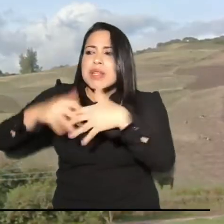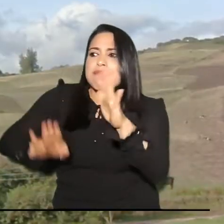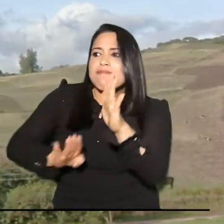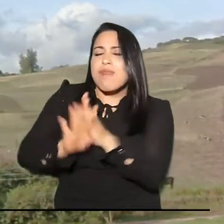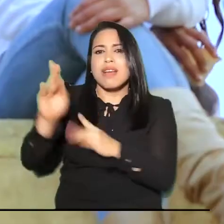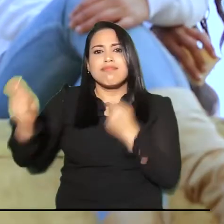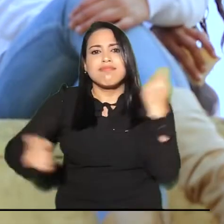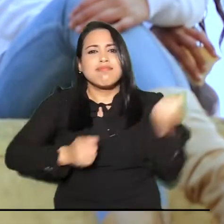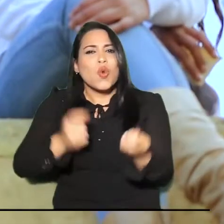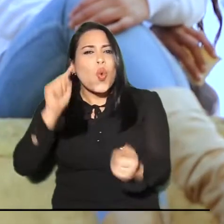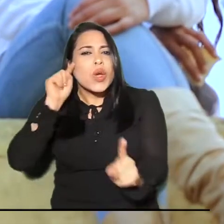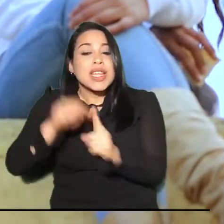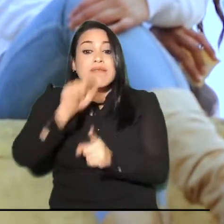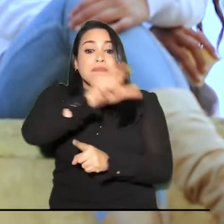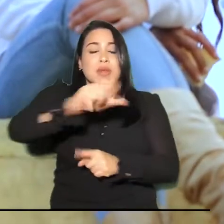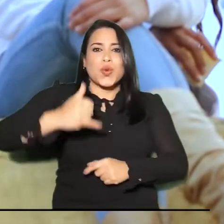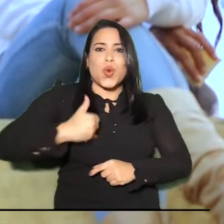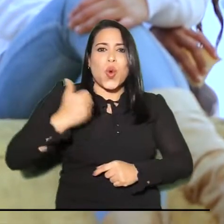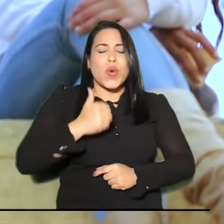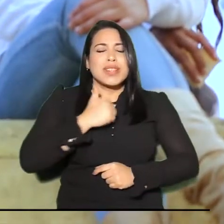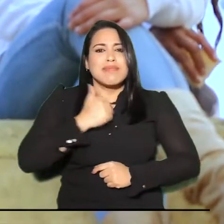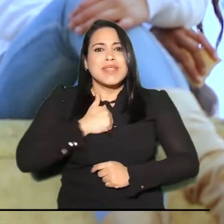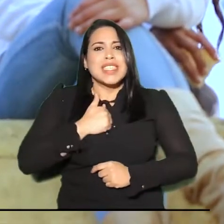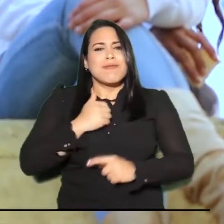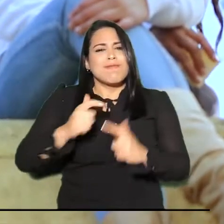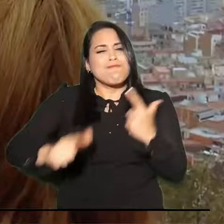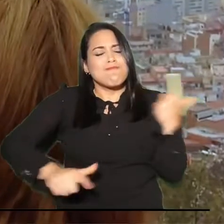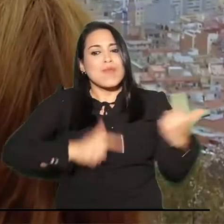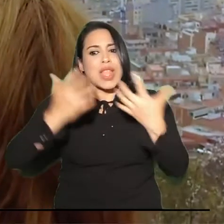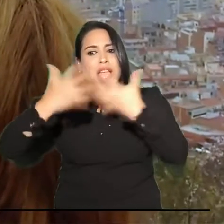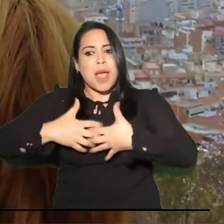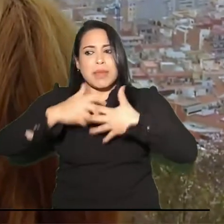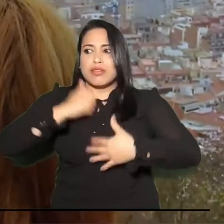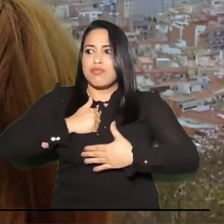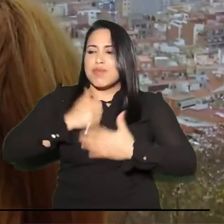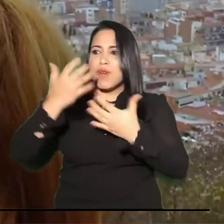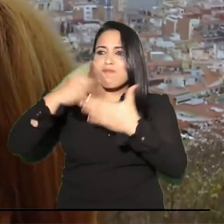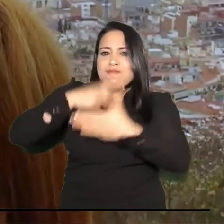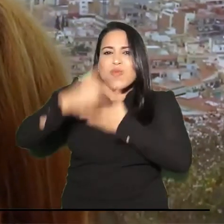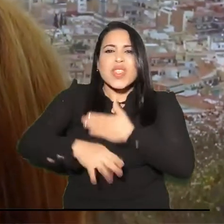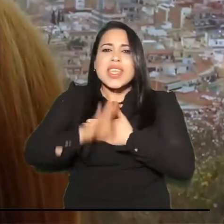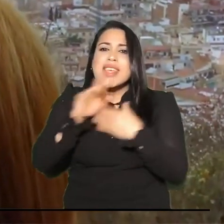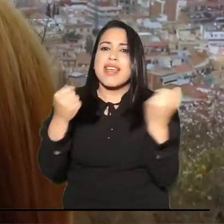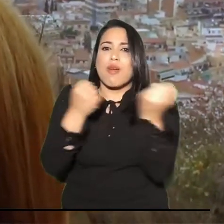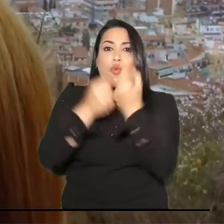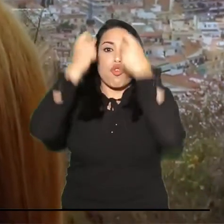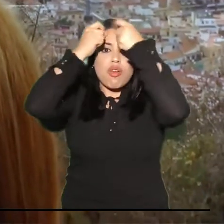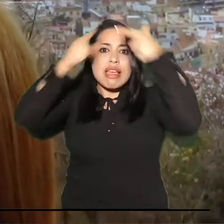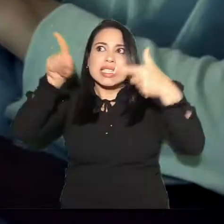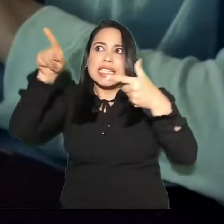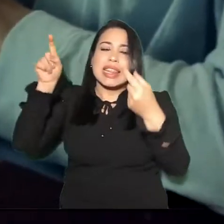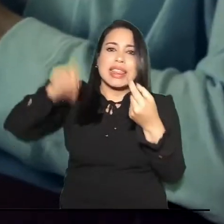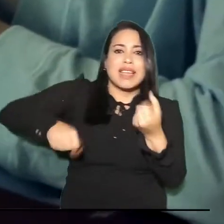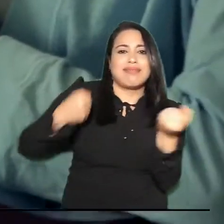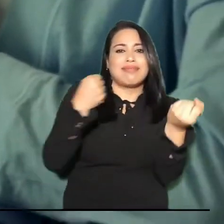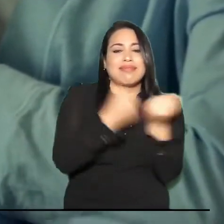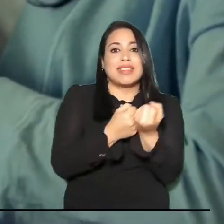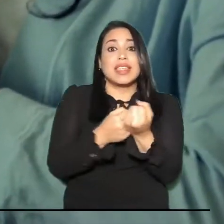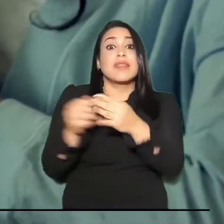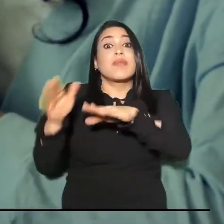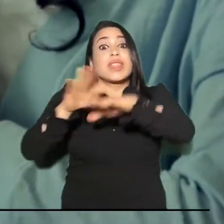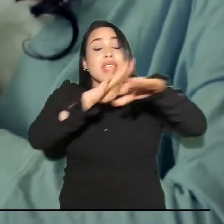emprendedismo para que nuestros jóvenes empiecen a construir sus propias empresas con apoyo del Estado. Y